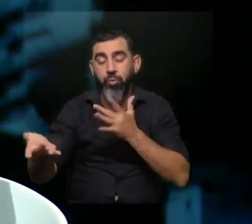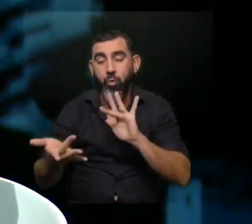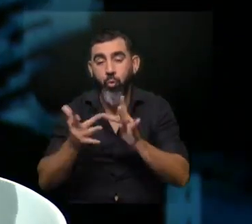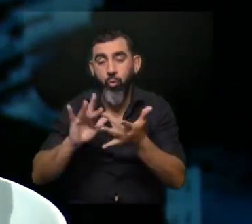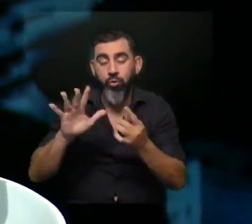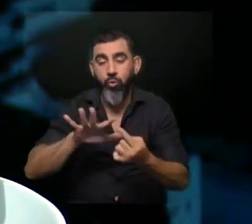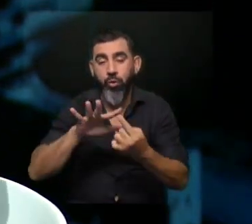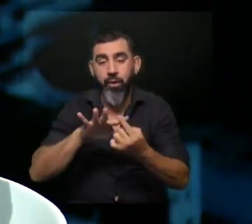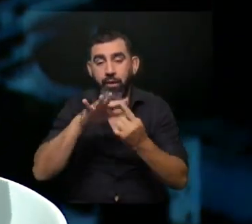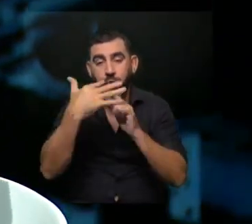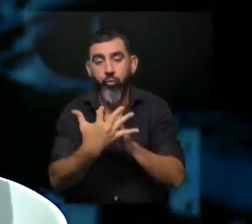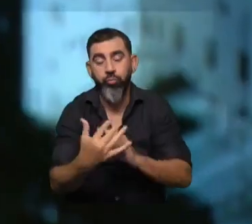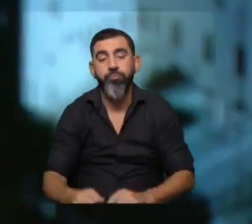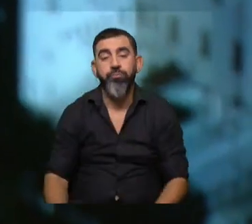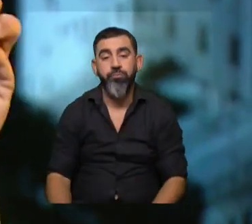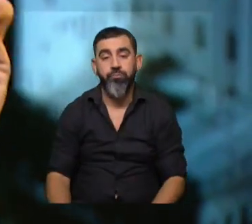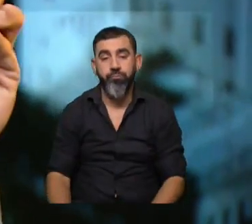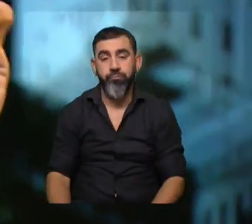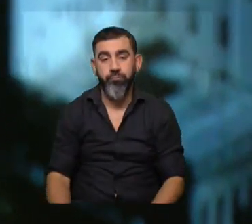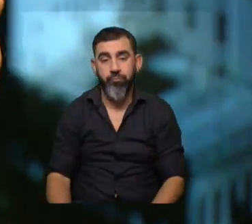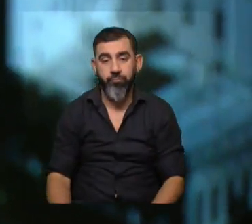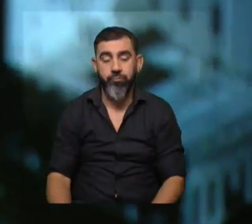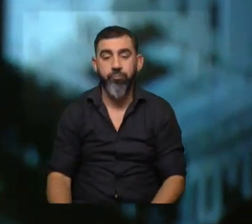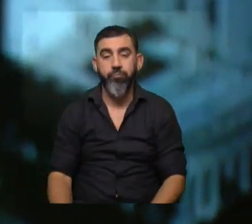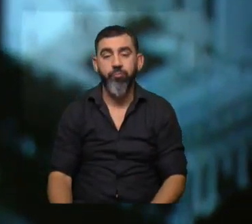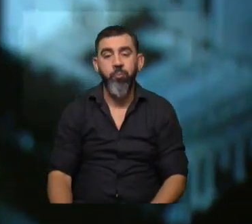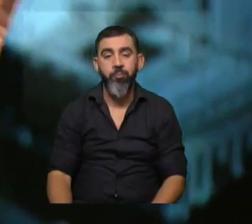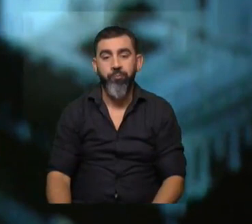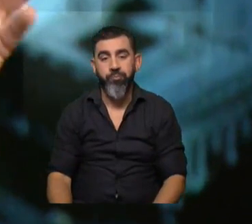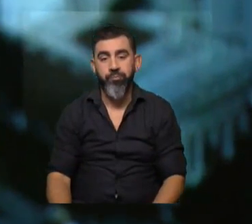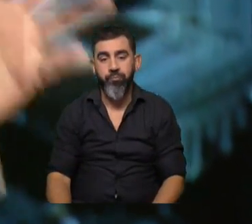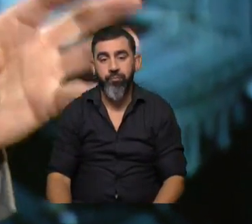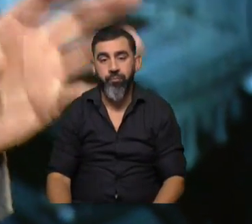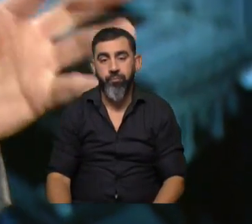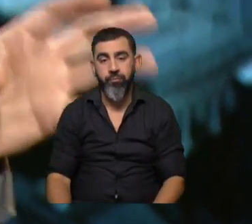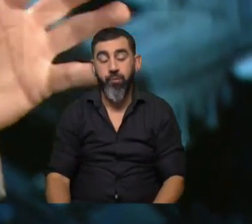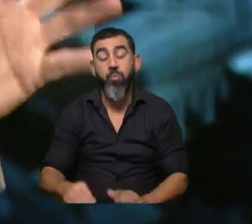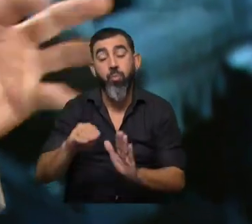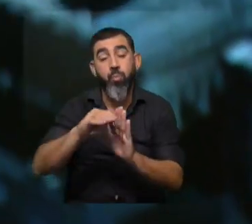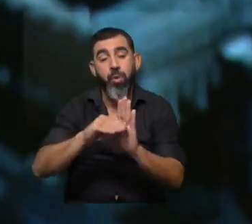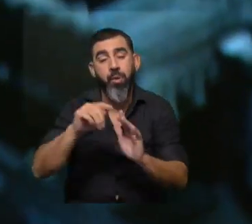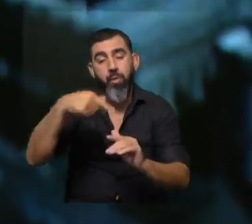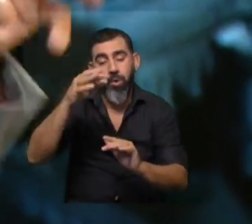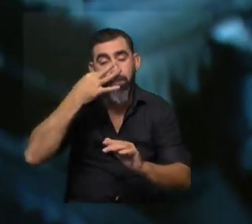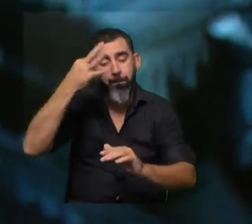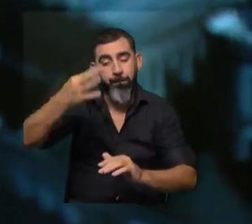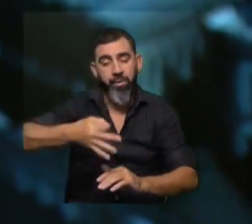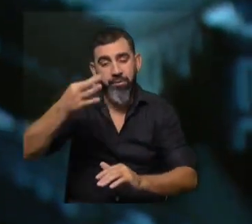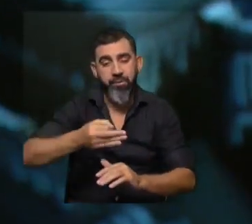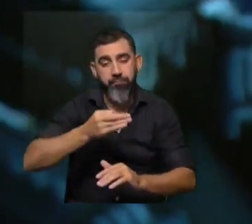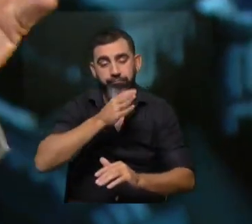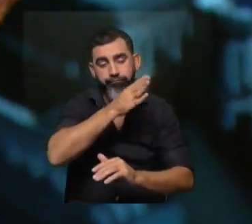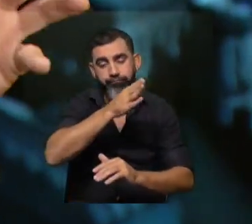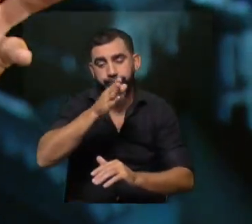y cómo convivimos. Insisto porque ya nos queda un minutito, pero a cuenta de lo que va a ser un programa especial donde vamos a recorrer todas